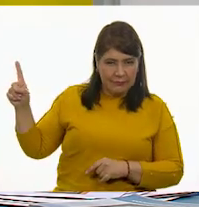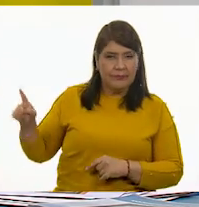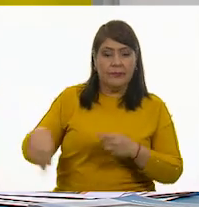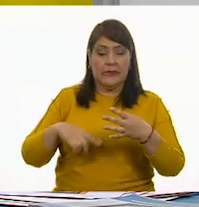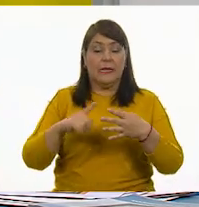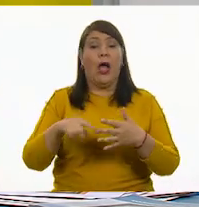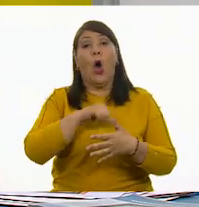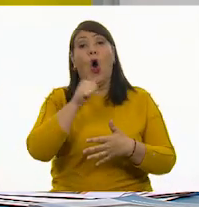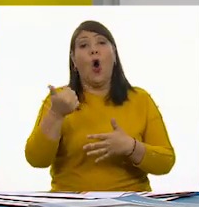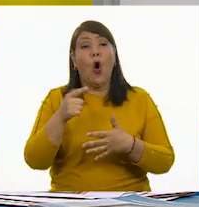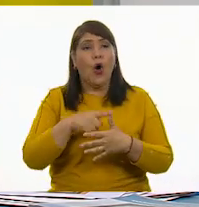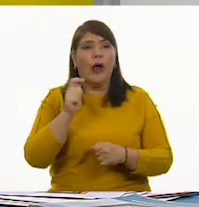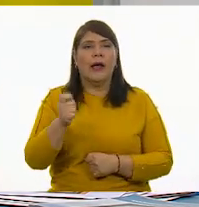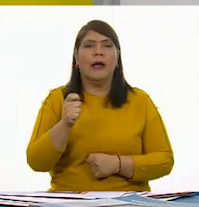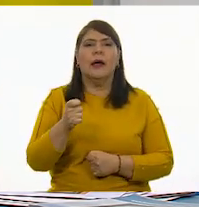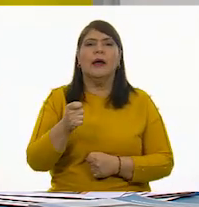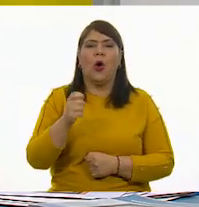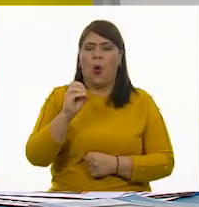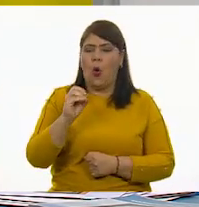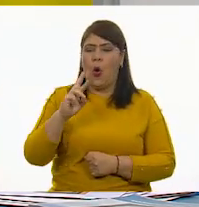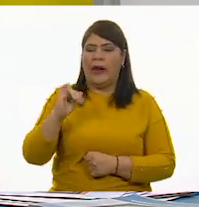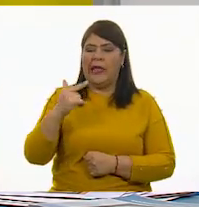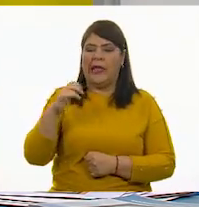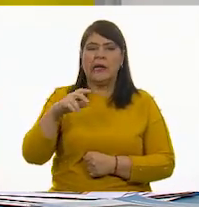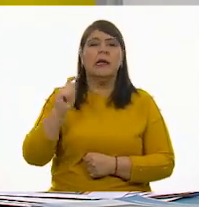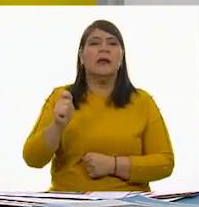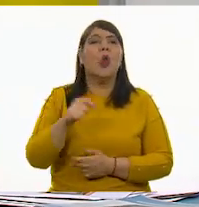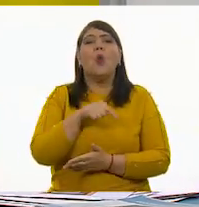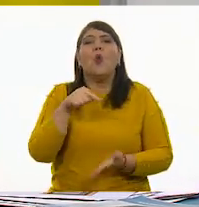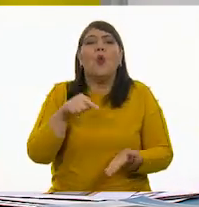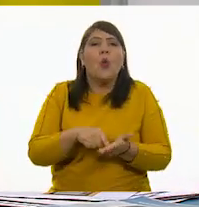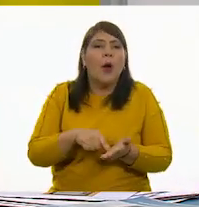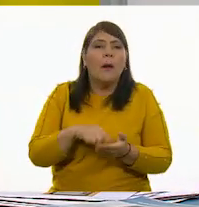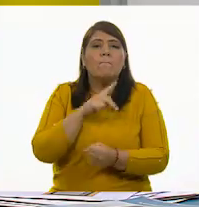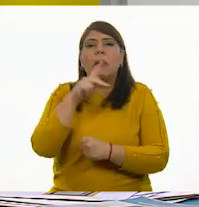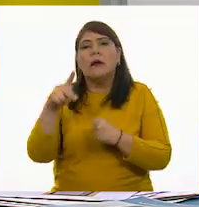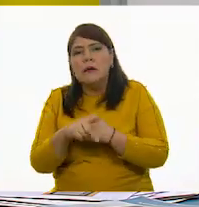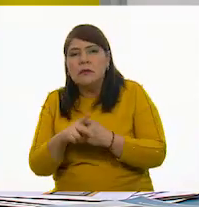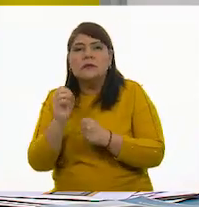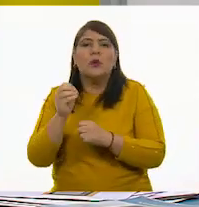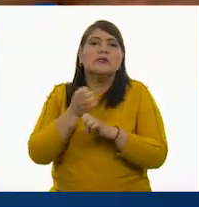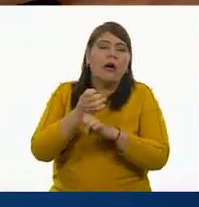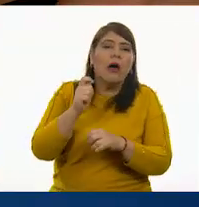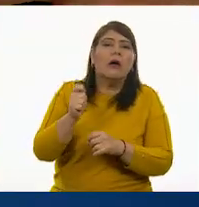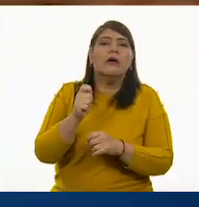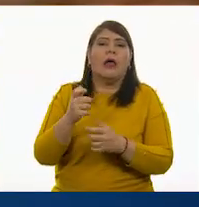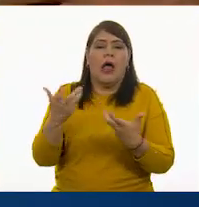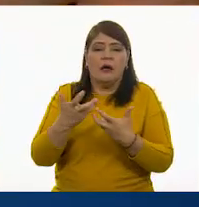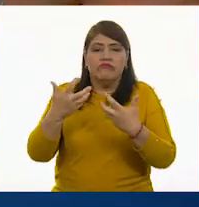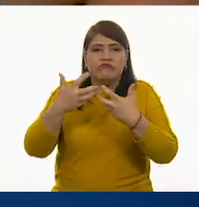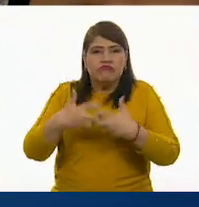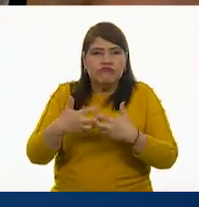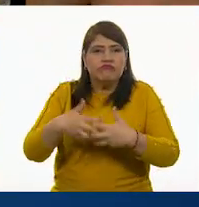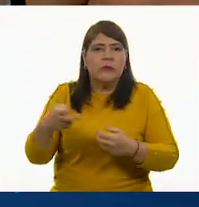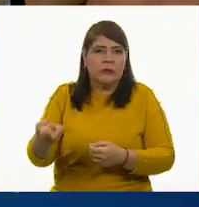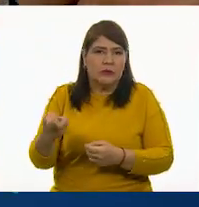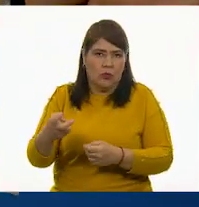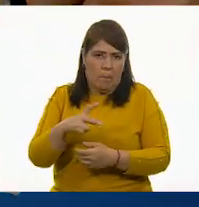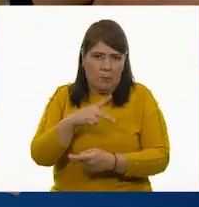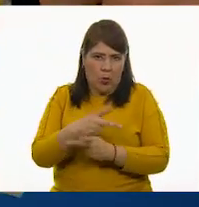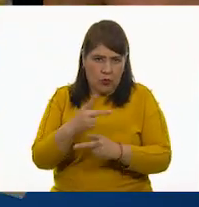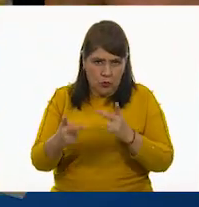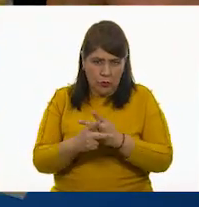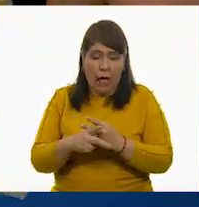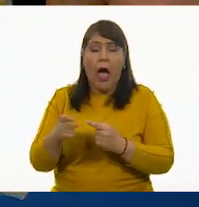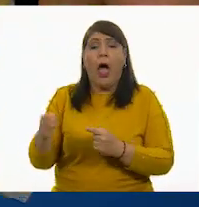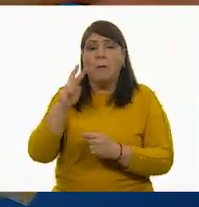origen. ¿En qué país fue hecho el producto? ¿Lo podemos identificar? claro. Ahí dice, hecho en México. Hecho en